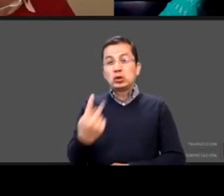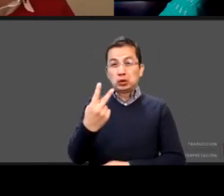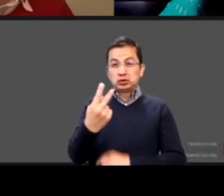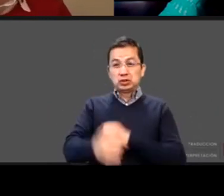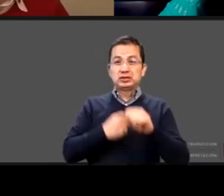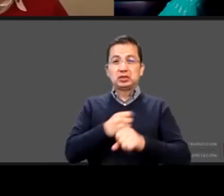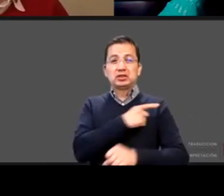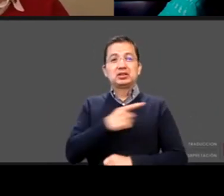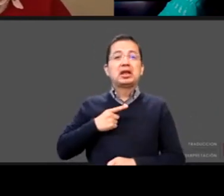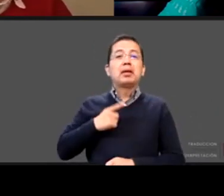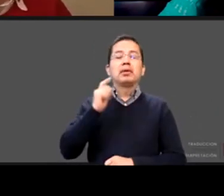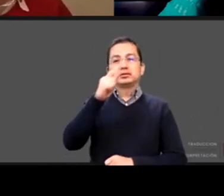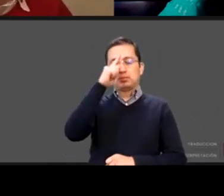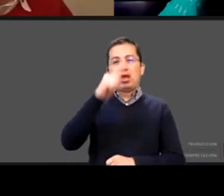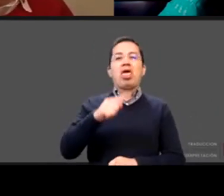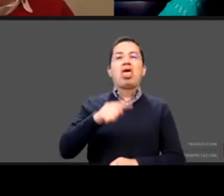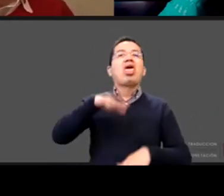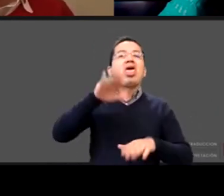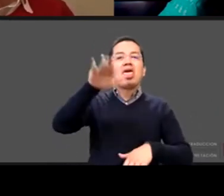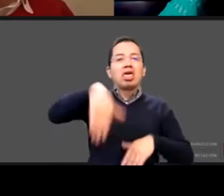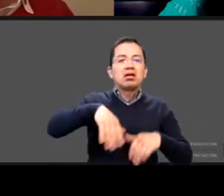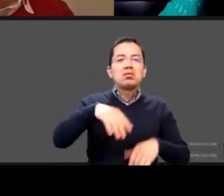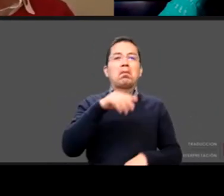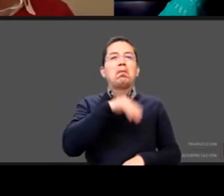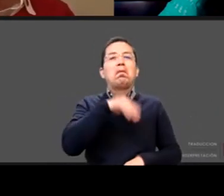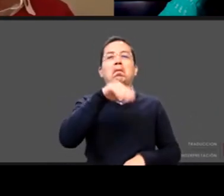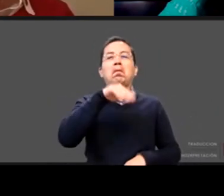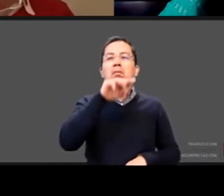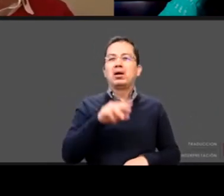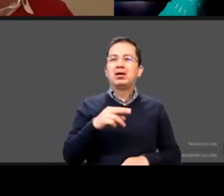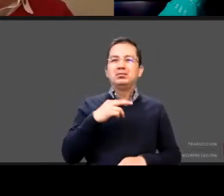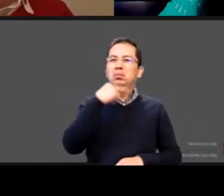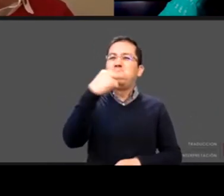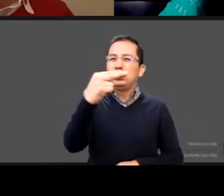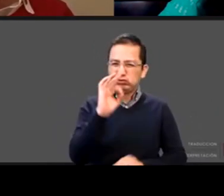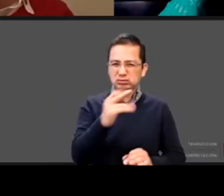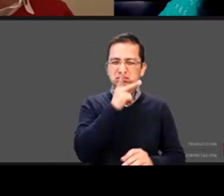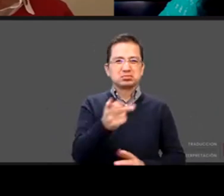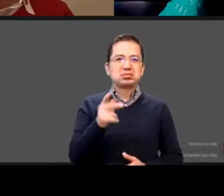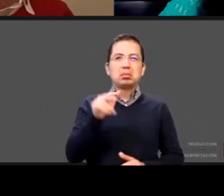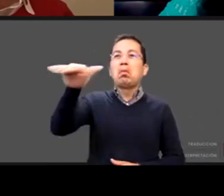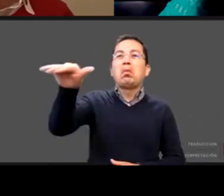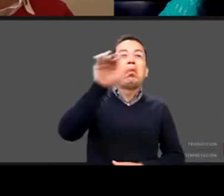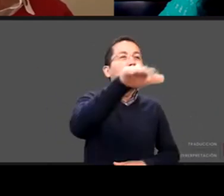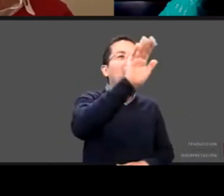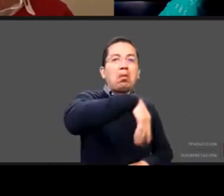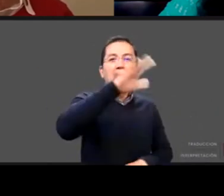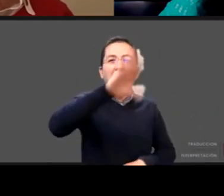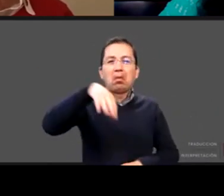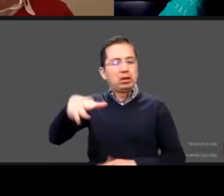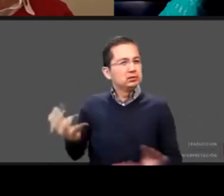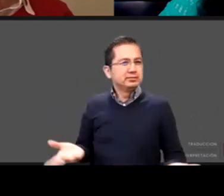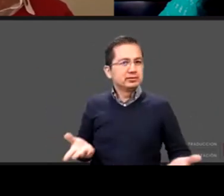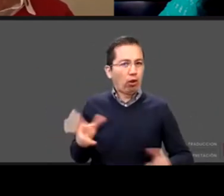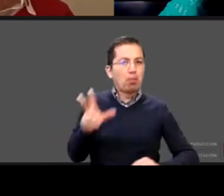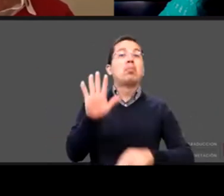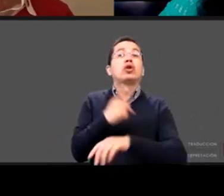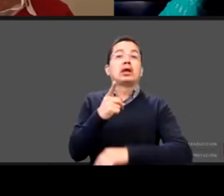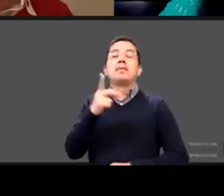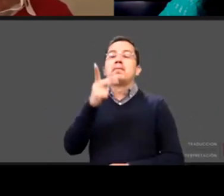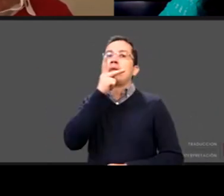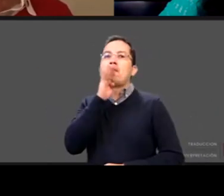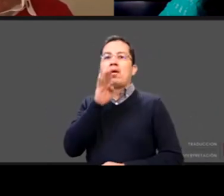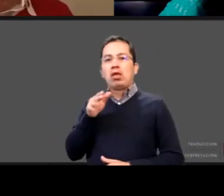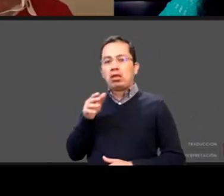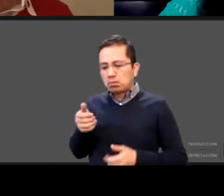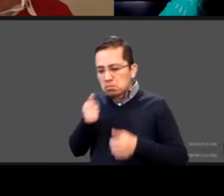o te agarra la manita para darte lo que quiere y entonces estamos teniendo un problema ¿por qué? porque además estamos en los estigmas de